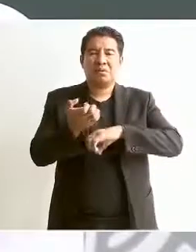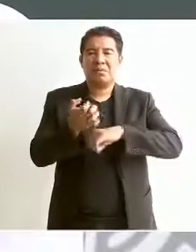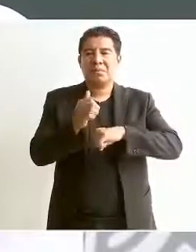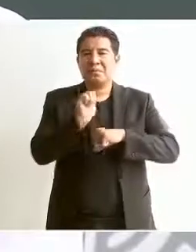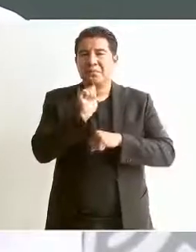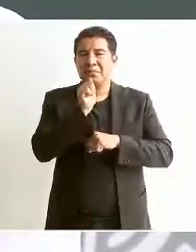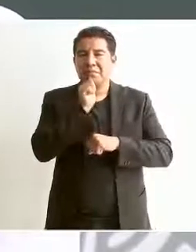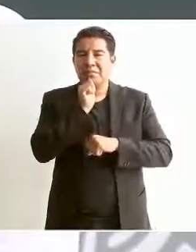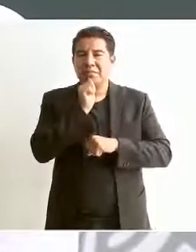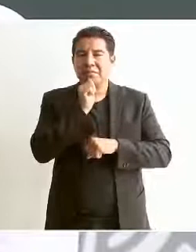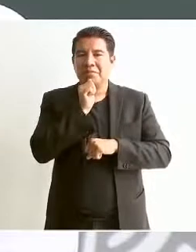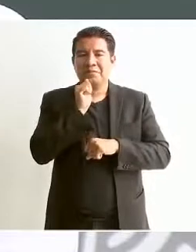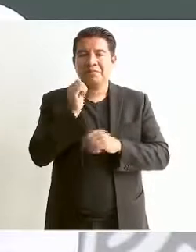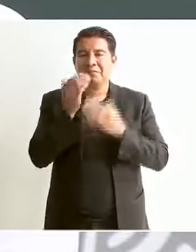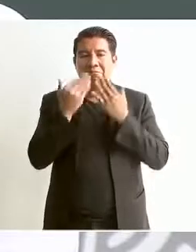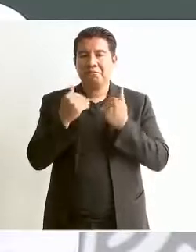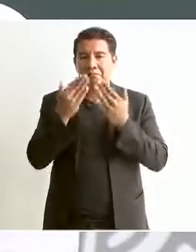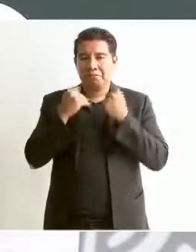desgraciadamente.